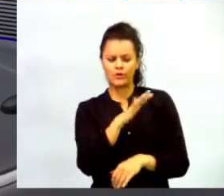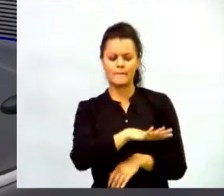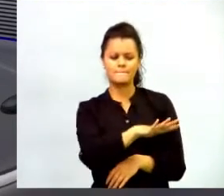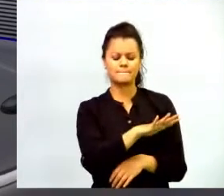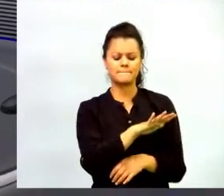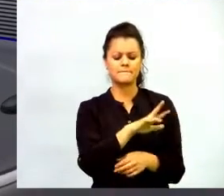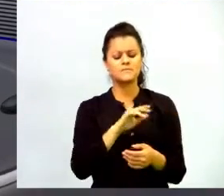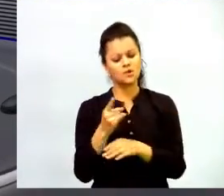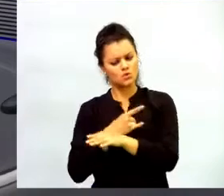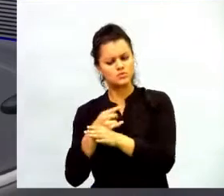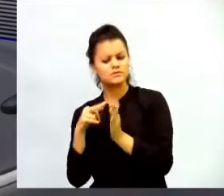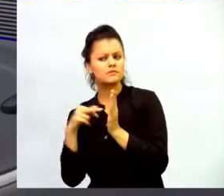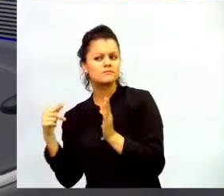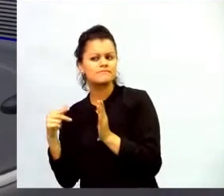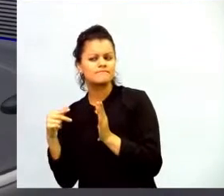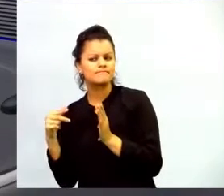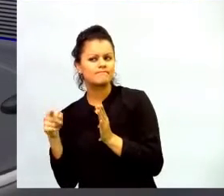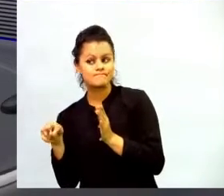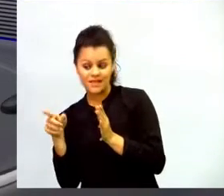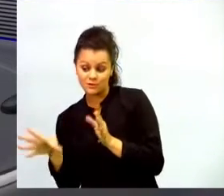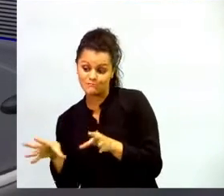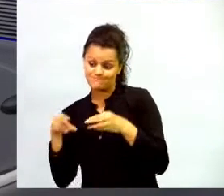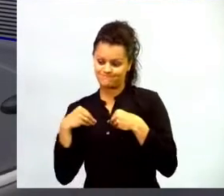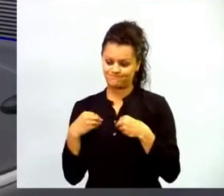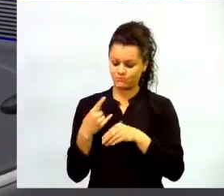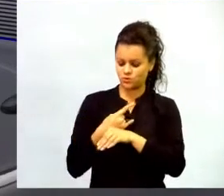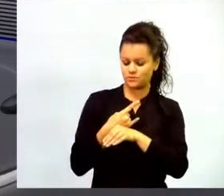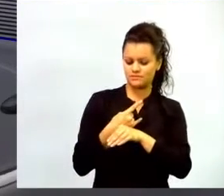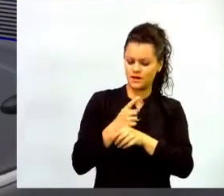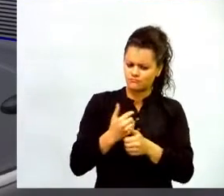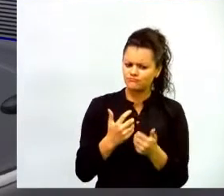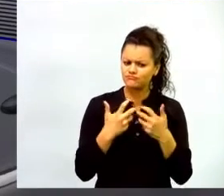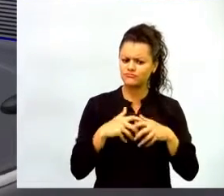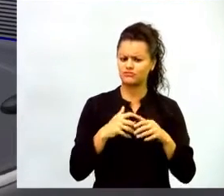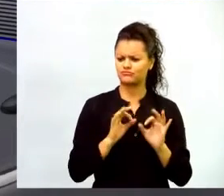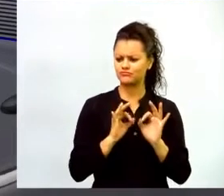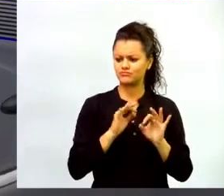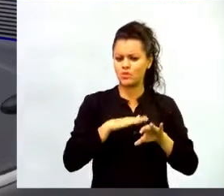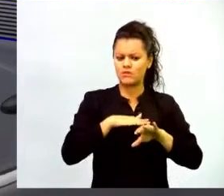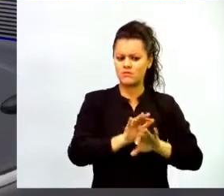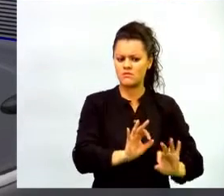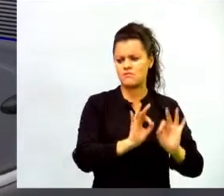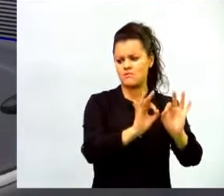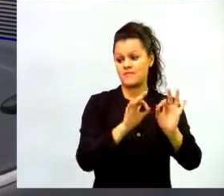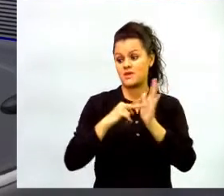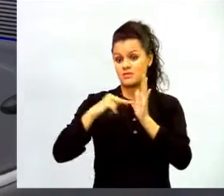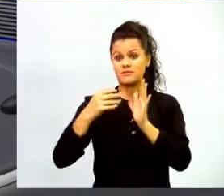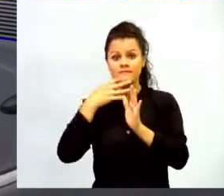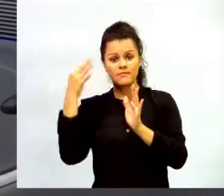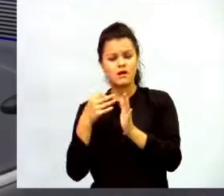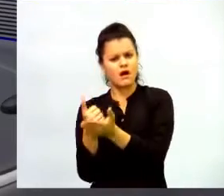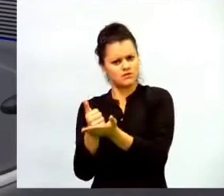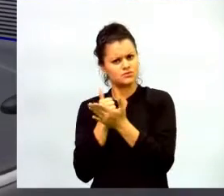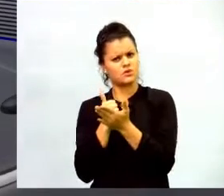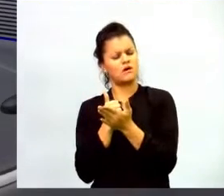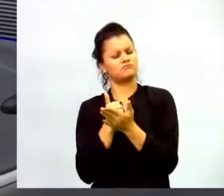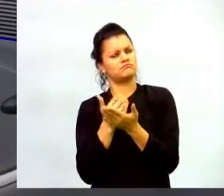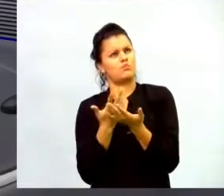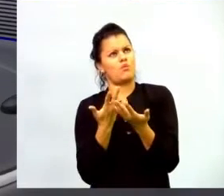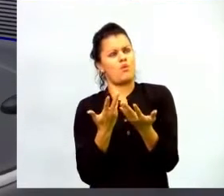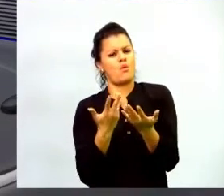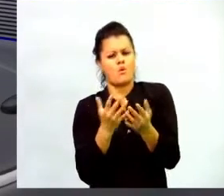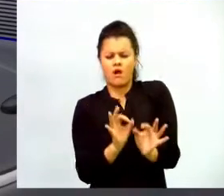hacemos para que funcionen? ¿Cómo hacemos para que las TIC se conviertan en esa herramienta de calidad para la educación? Yo quiero empezar